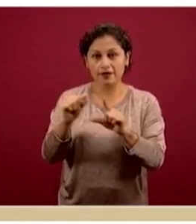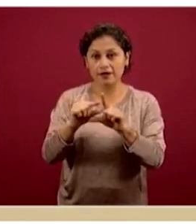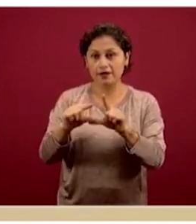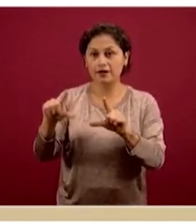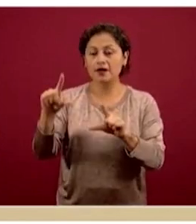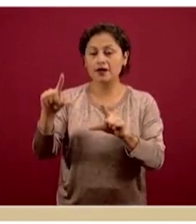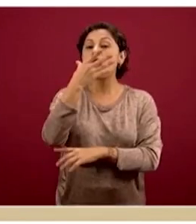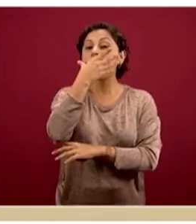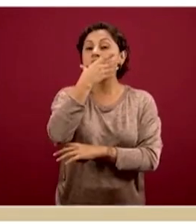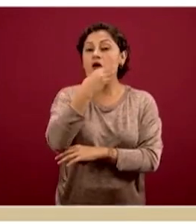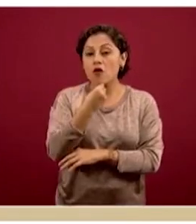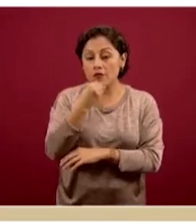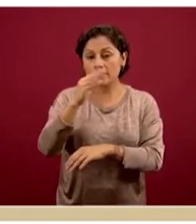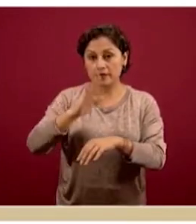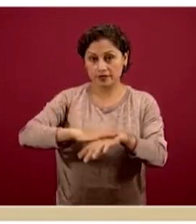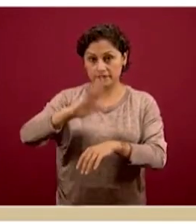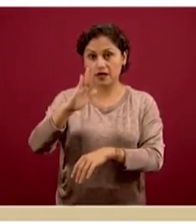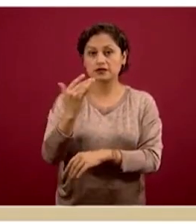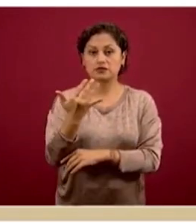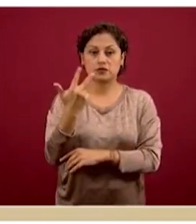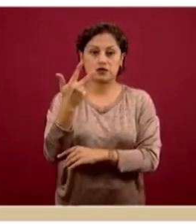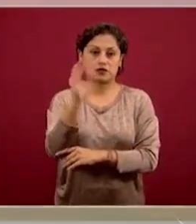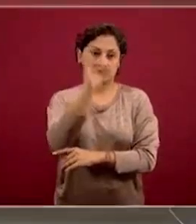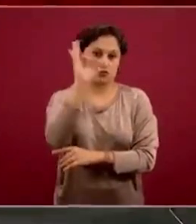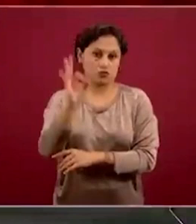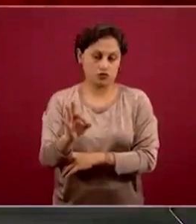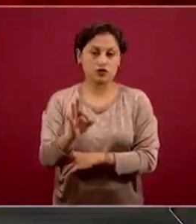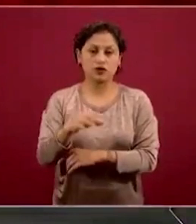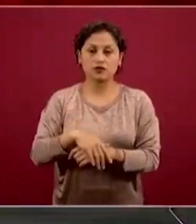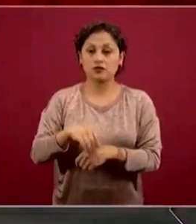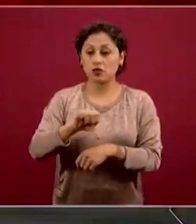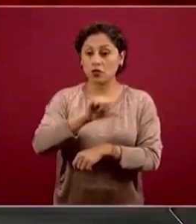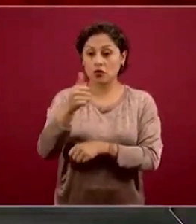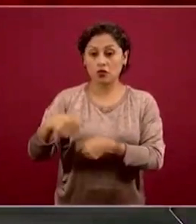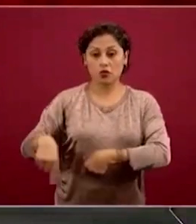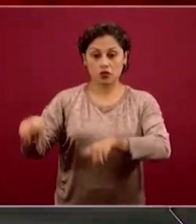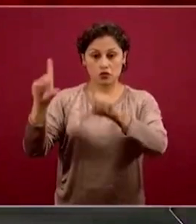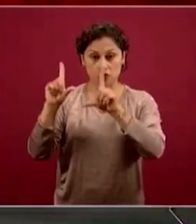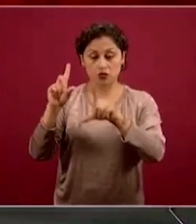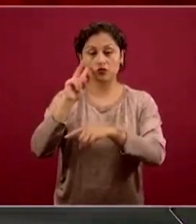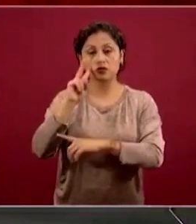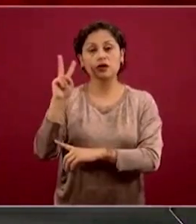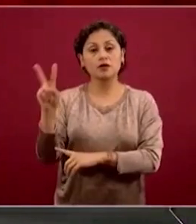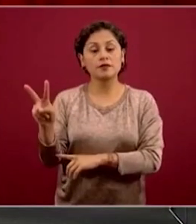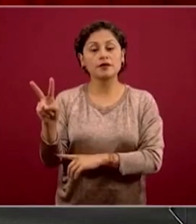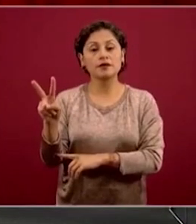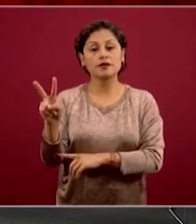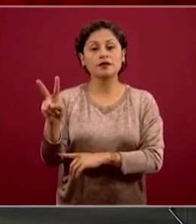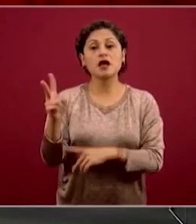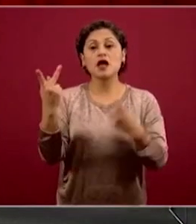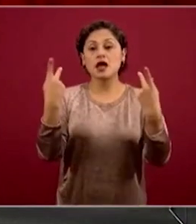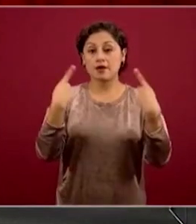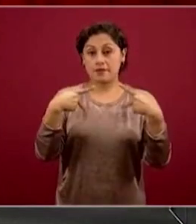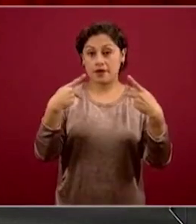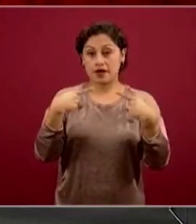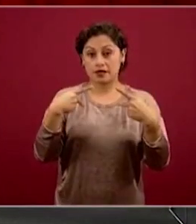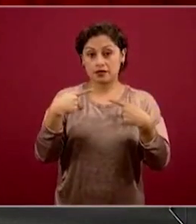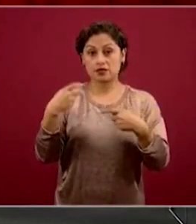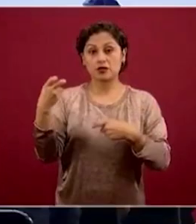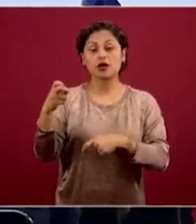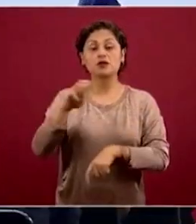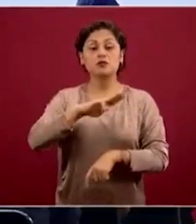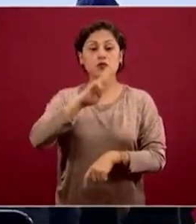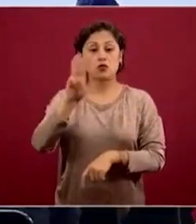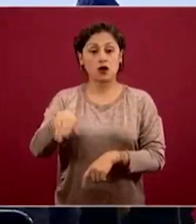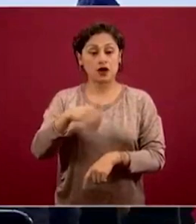58 por ciento. Si pasamos a la siguiente, donde ahora tenemos la distribución, pero de las personas que lamentablemente han